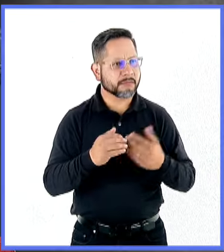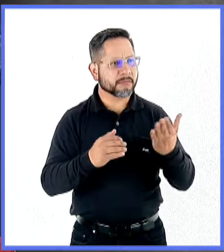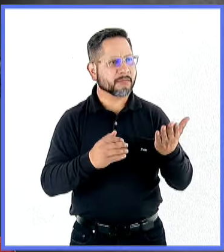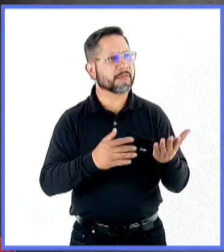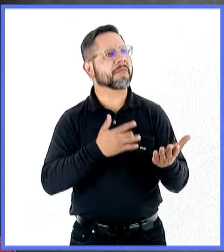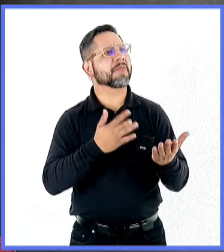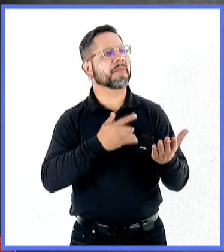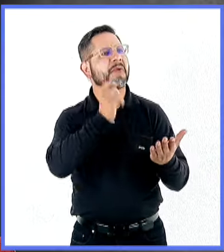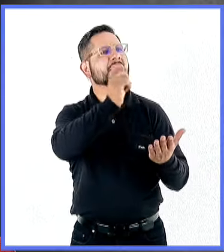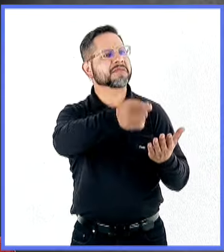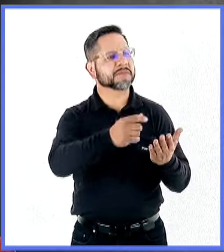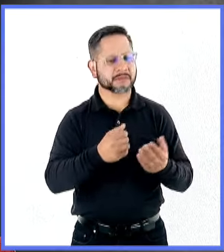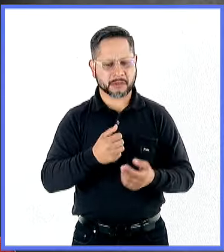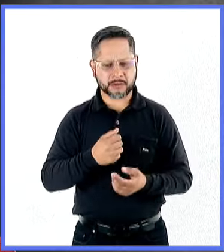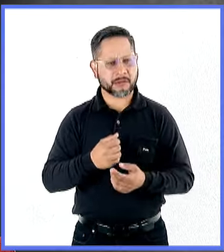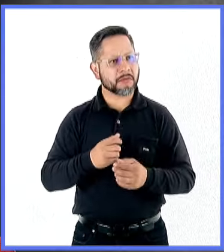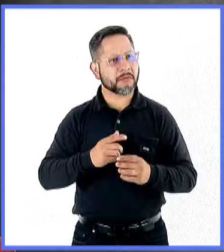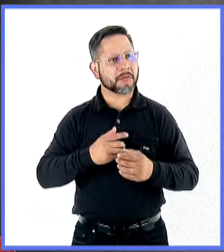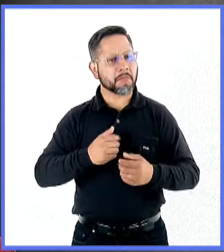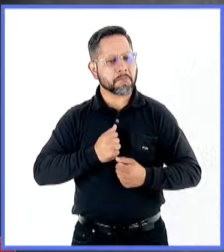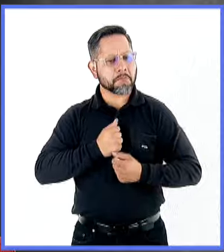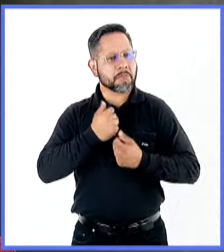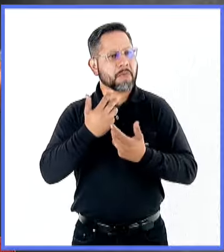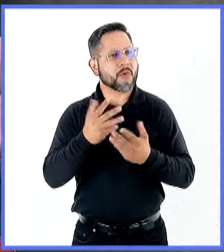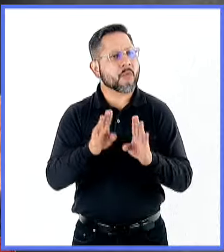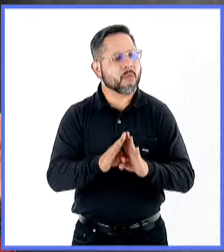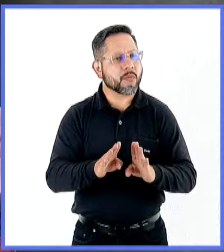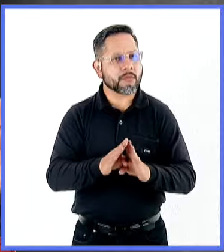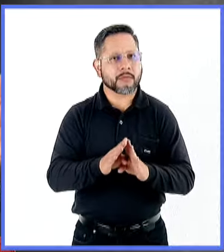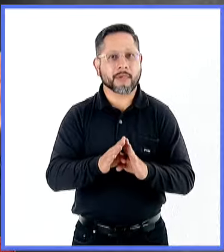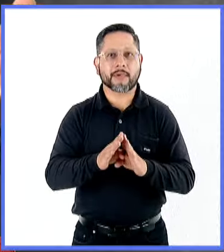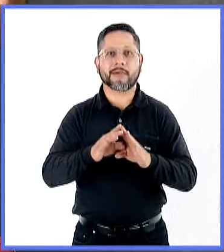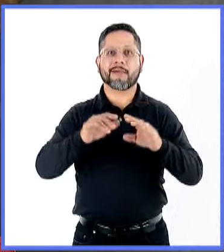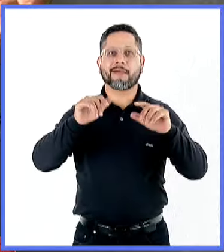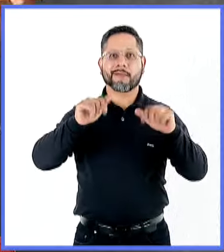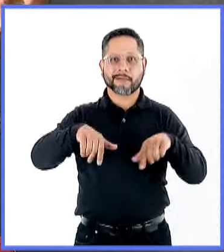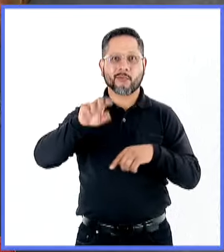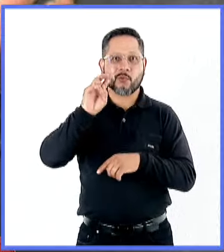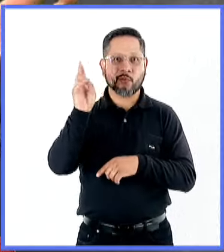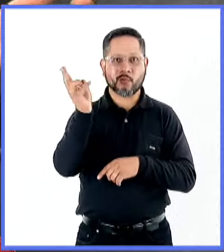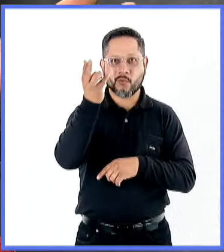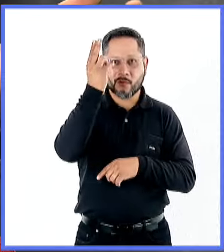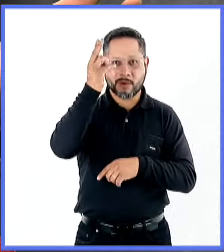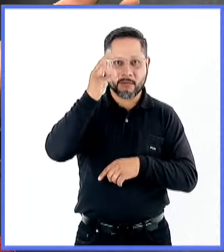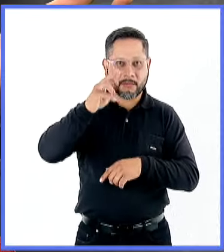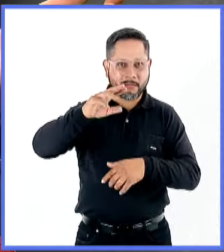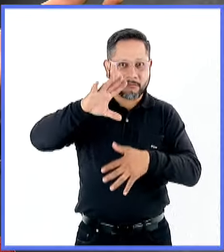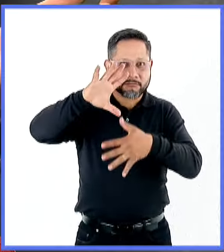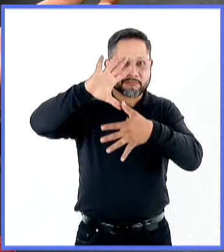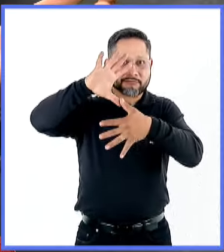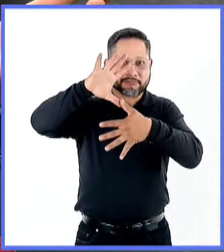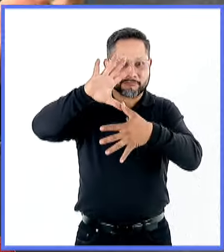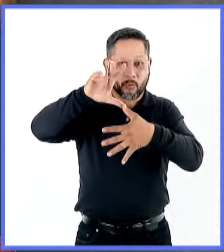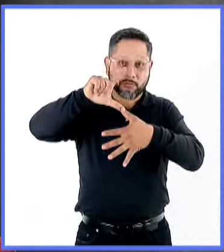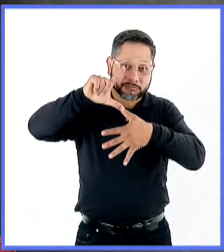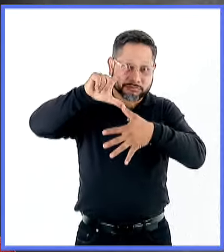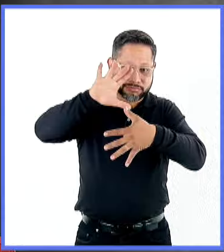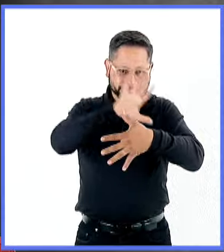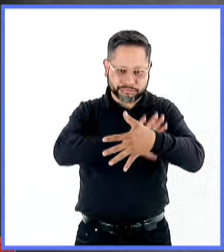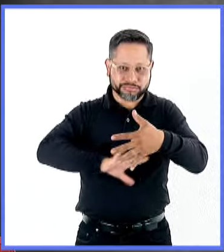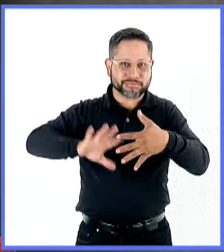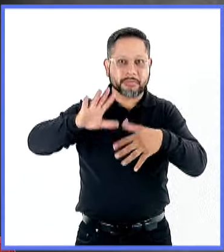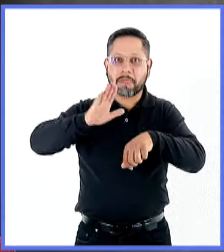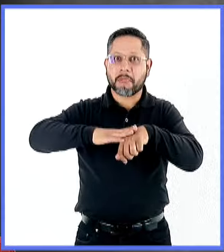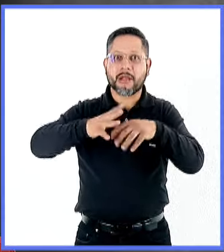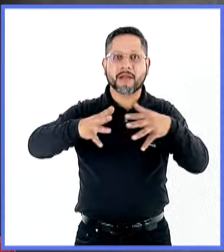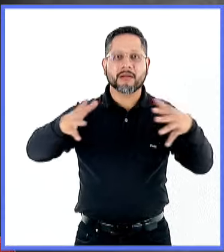la UNAM es una de las editoriales más grandes del continente, cuando menos del subcontinente latinoamericano. Y de